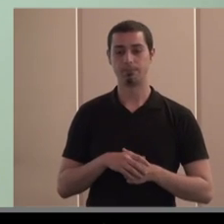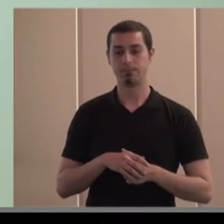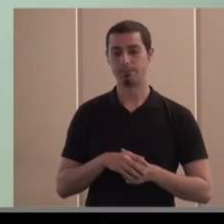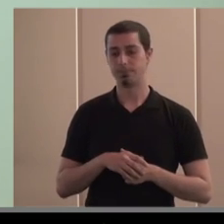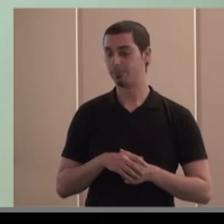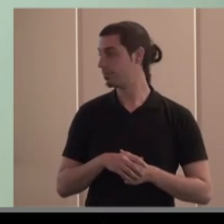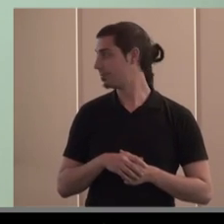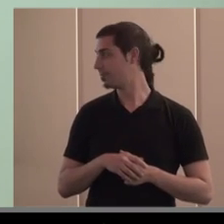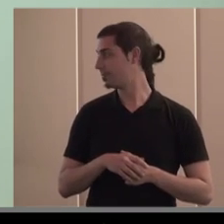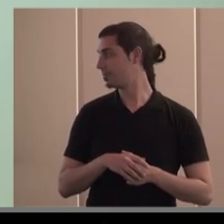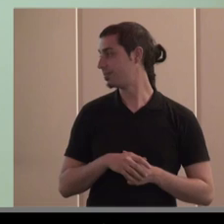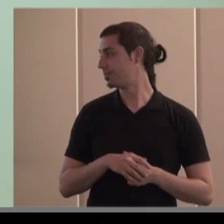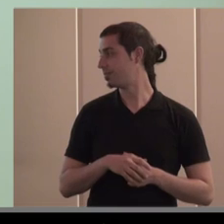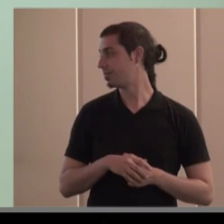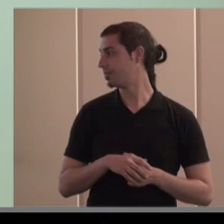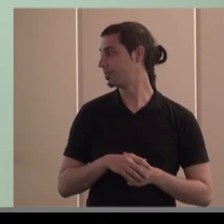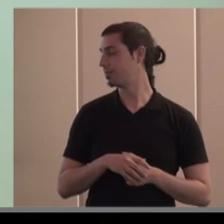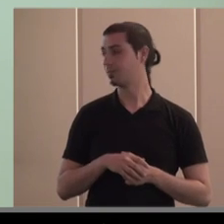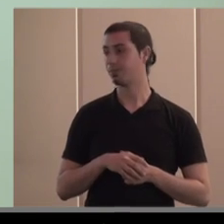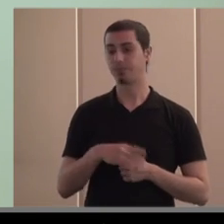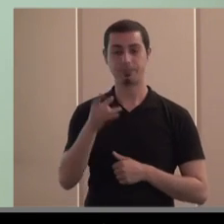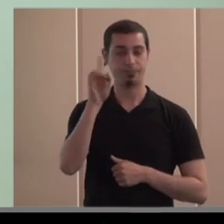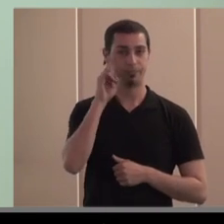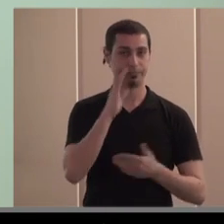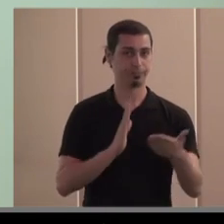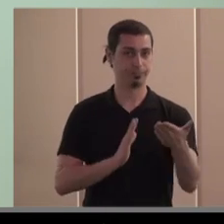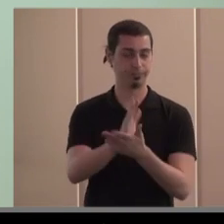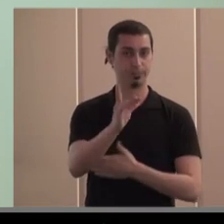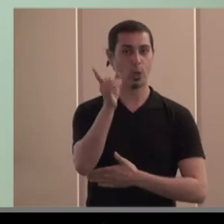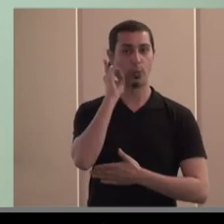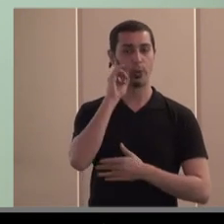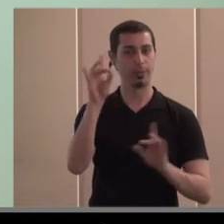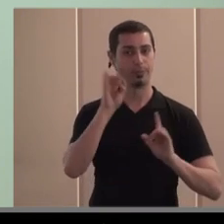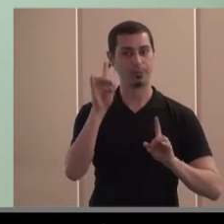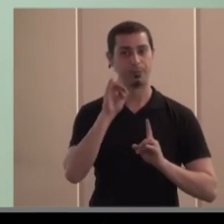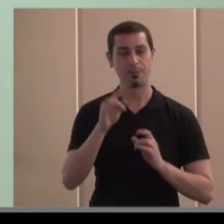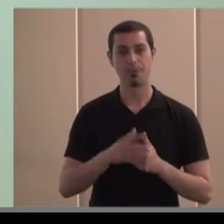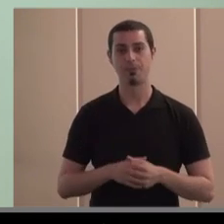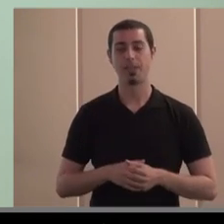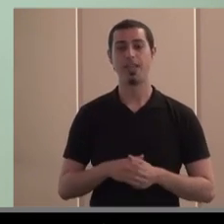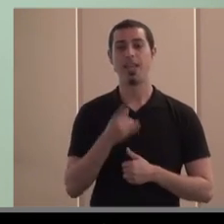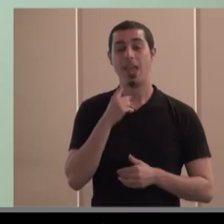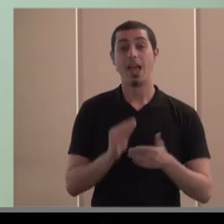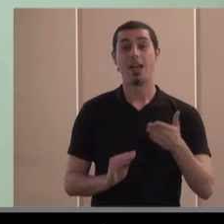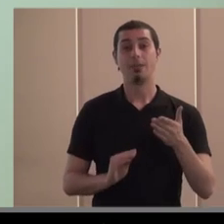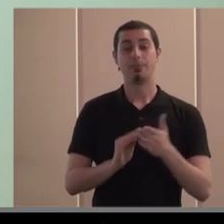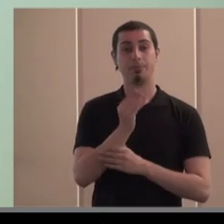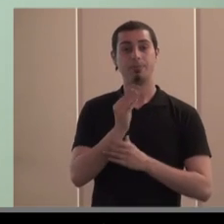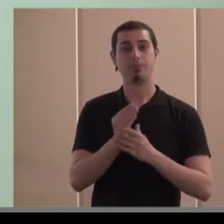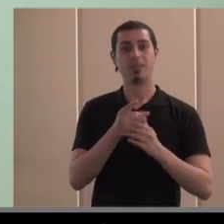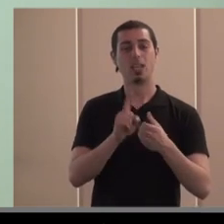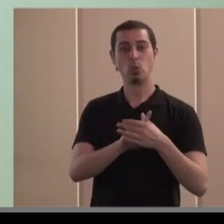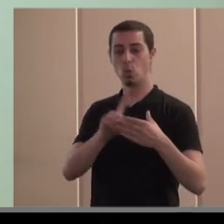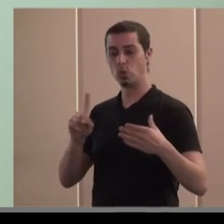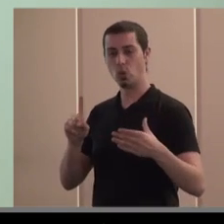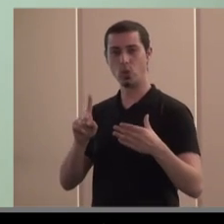se están produciendo la competencia esto es para animar se están produciendo ya ves fusiones que